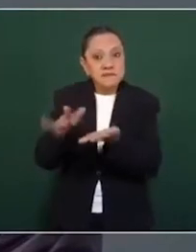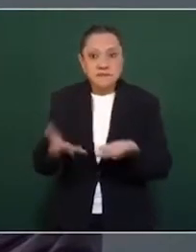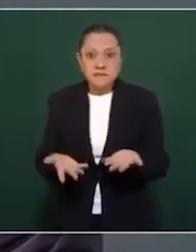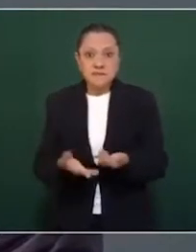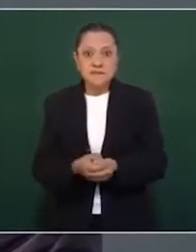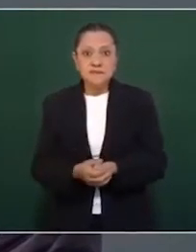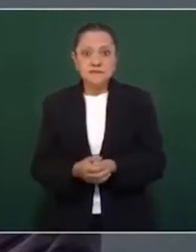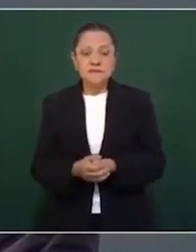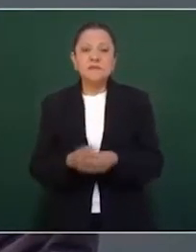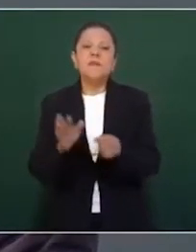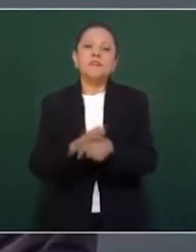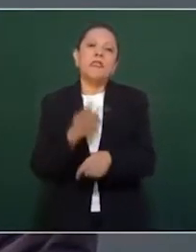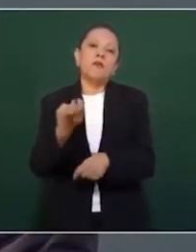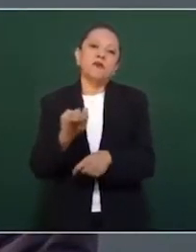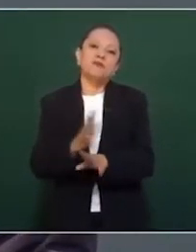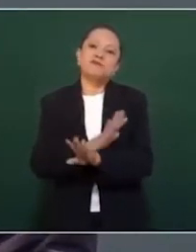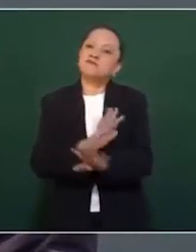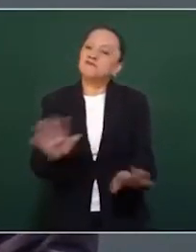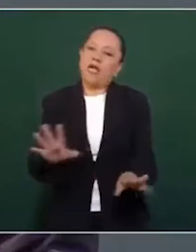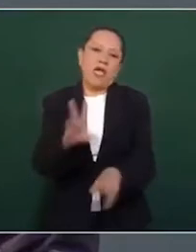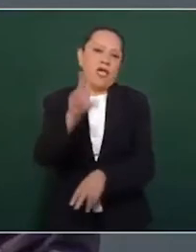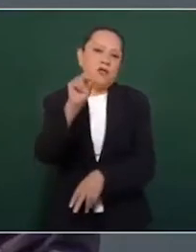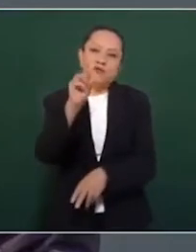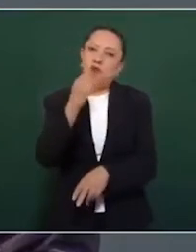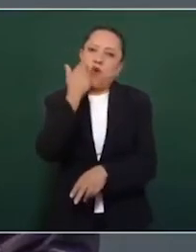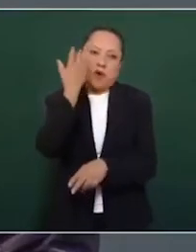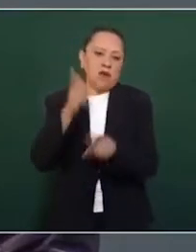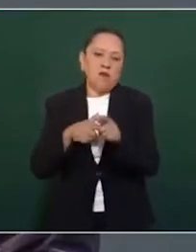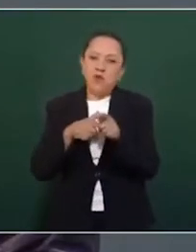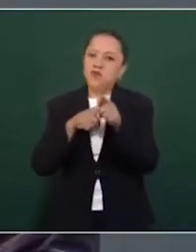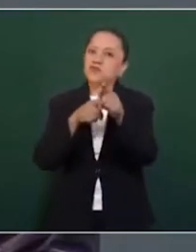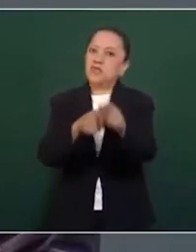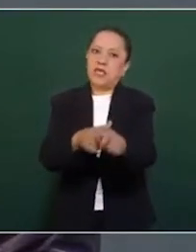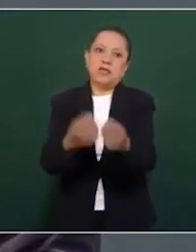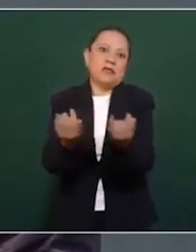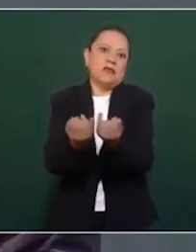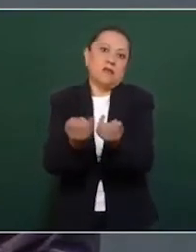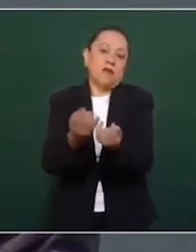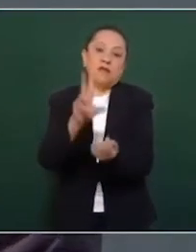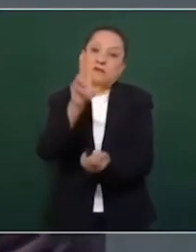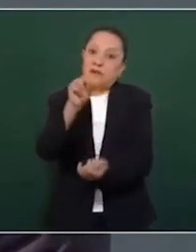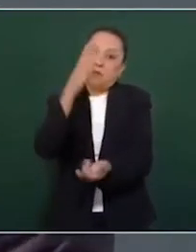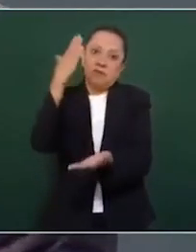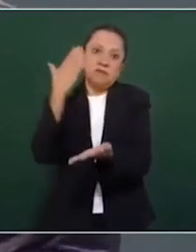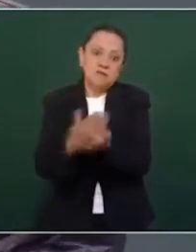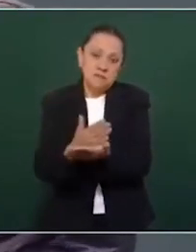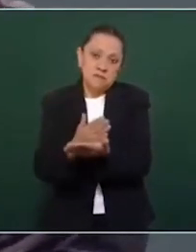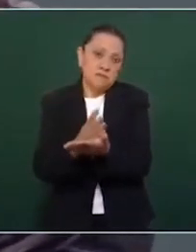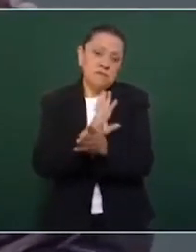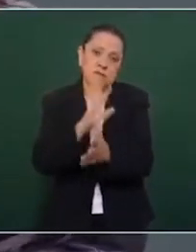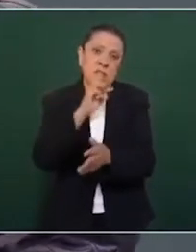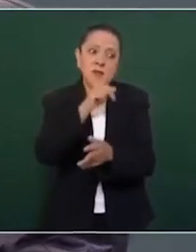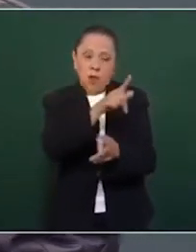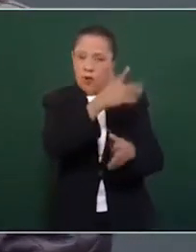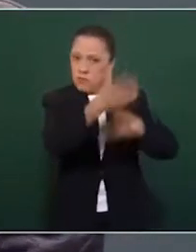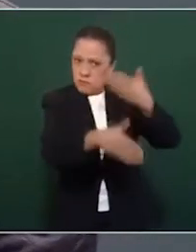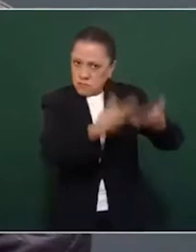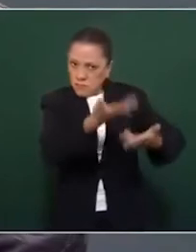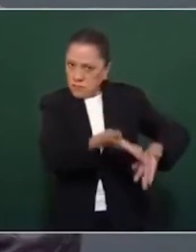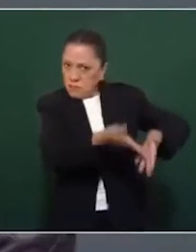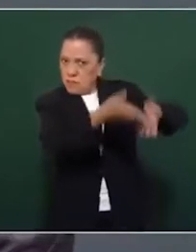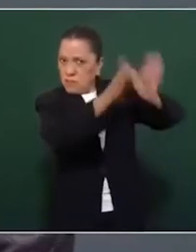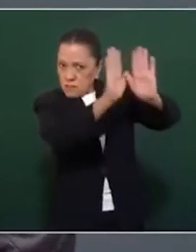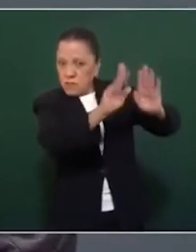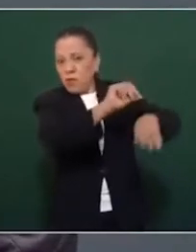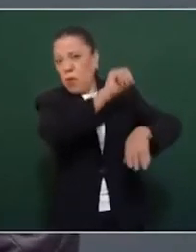Entonces, ya no queremos eso, que se vayan a robar más